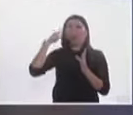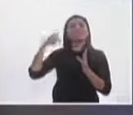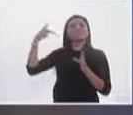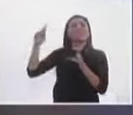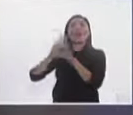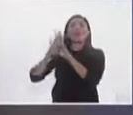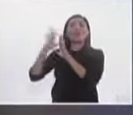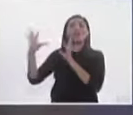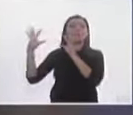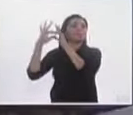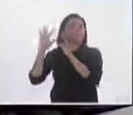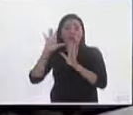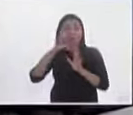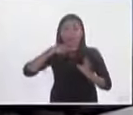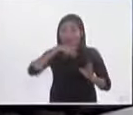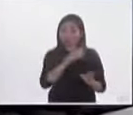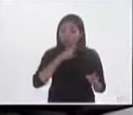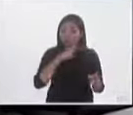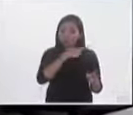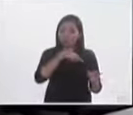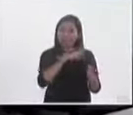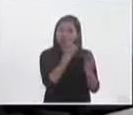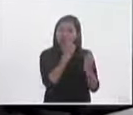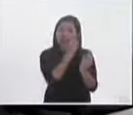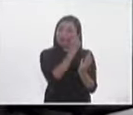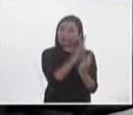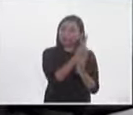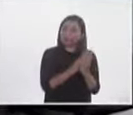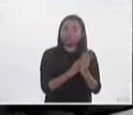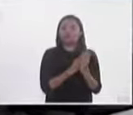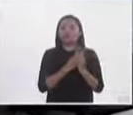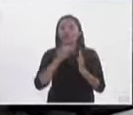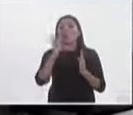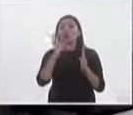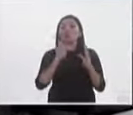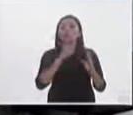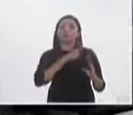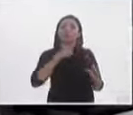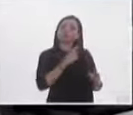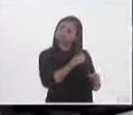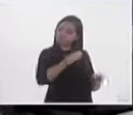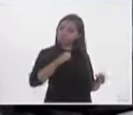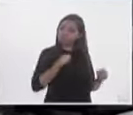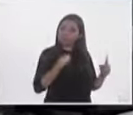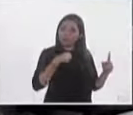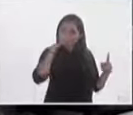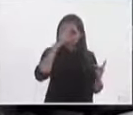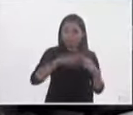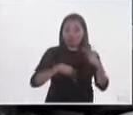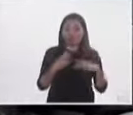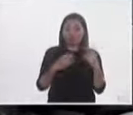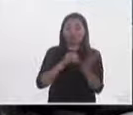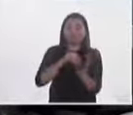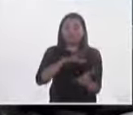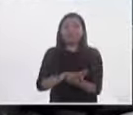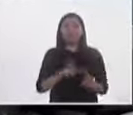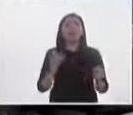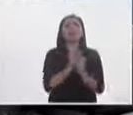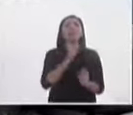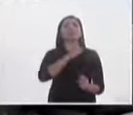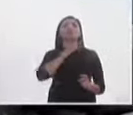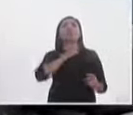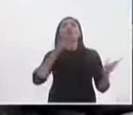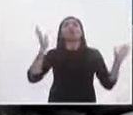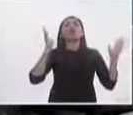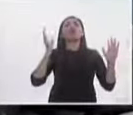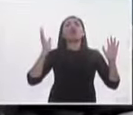tiene que tener un programa es decir que son es parte de los requisitos que exige la ley para poder ser registrado es decir no es digamos solo por